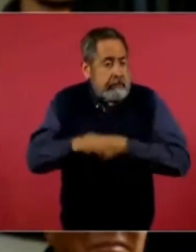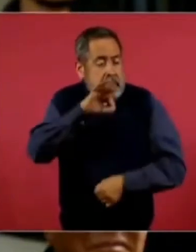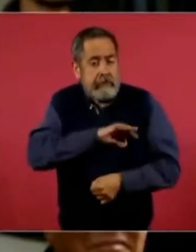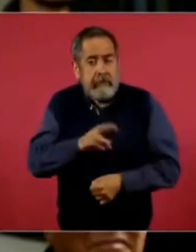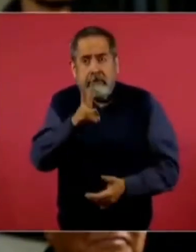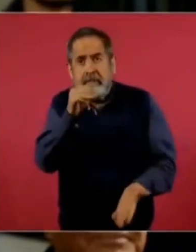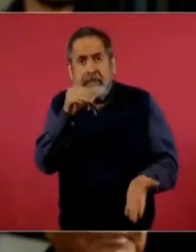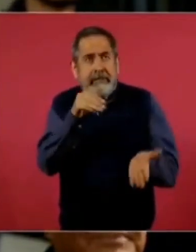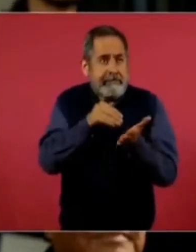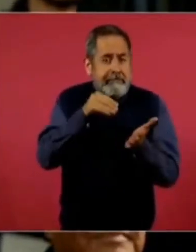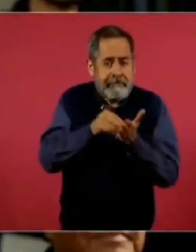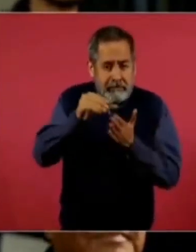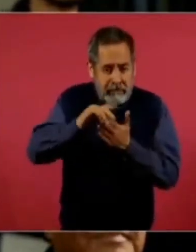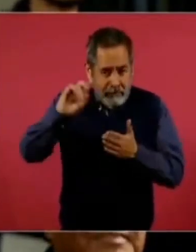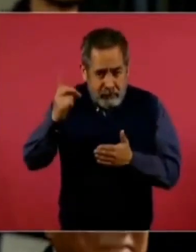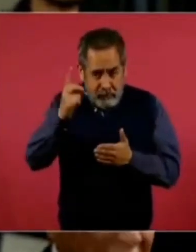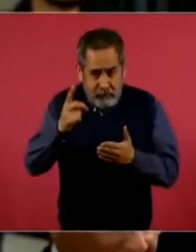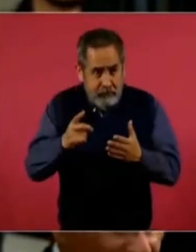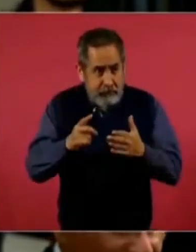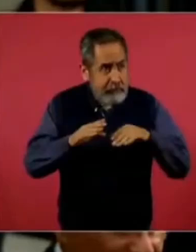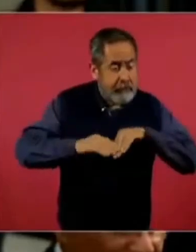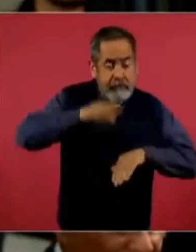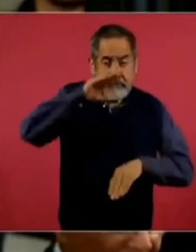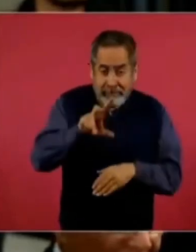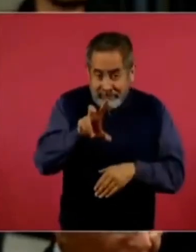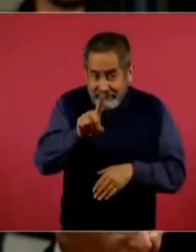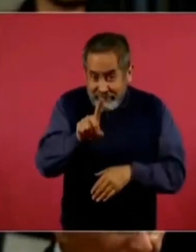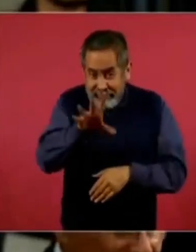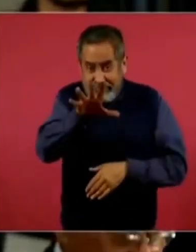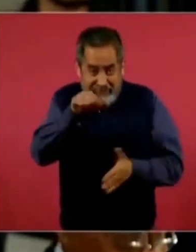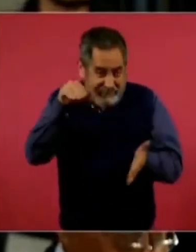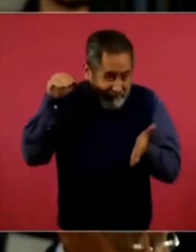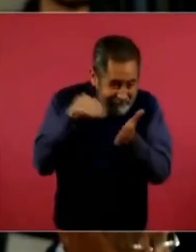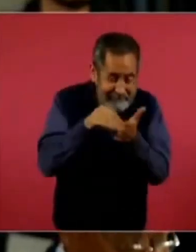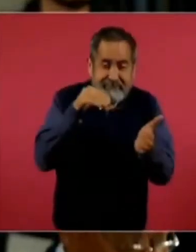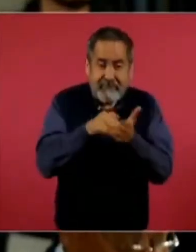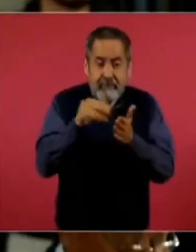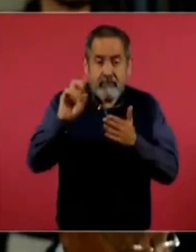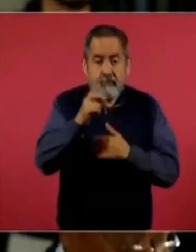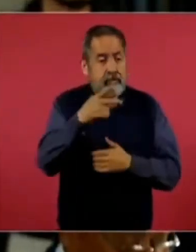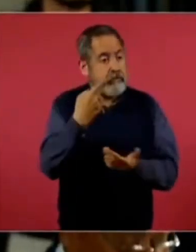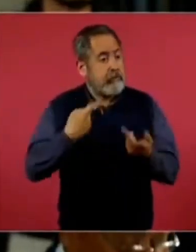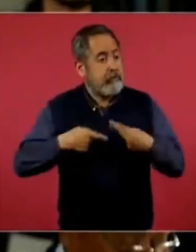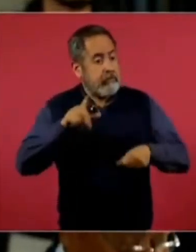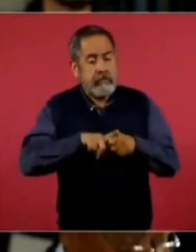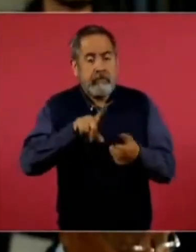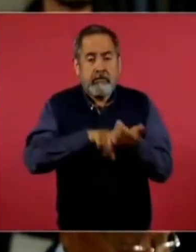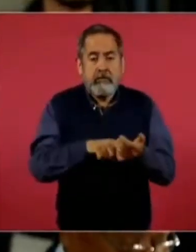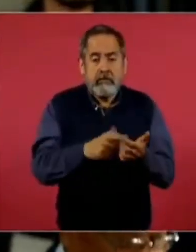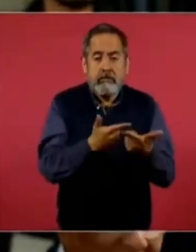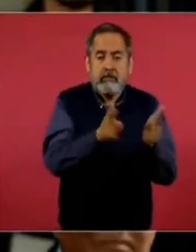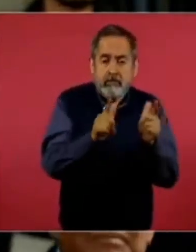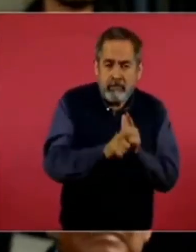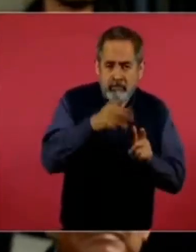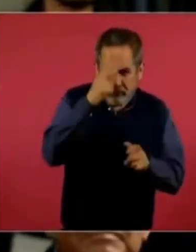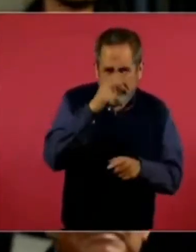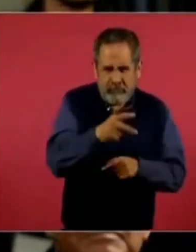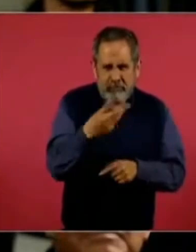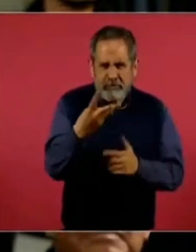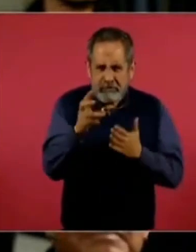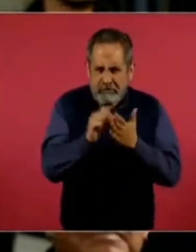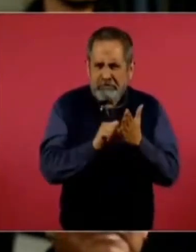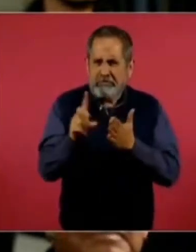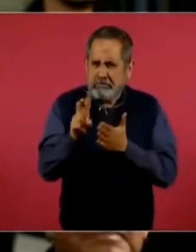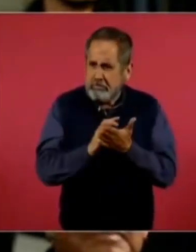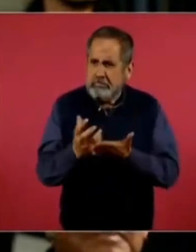millones de dólares a 34 mil millones de dólares en su fortuna personal, y que Grupo México cada trimestre esté reportando